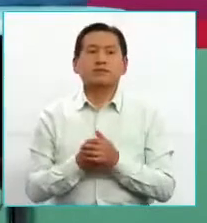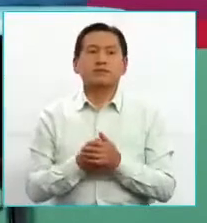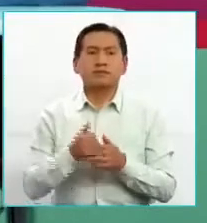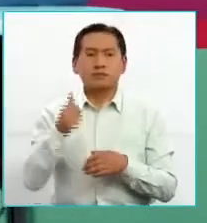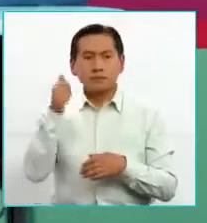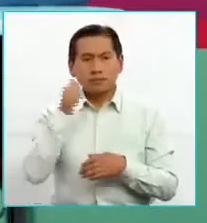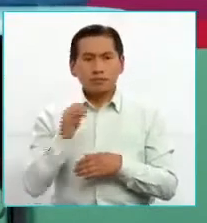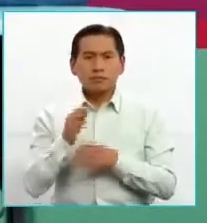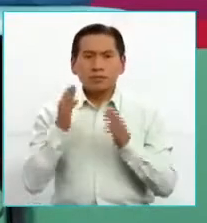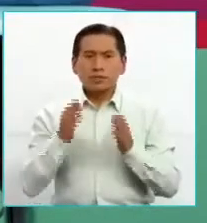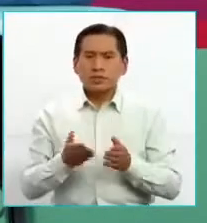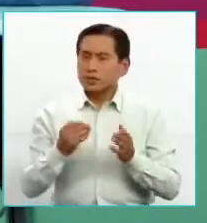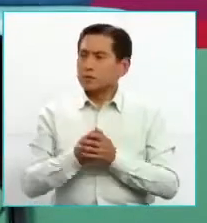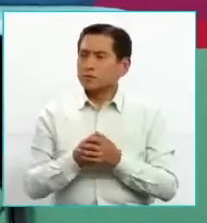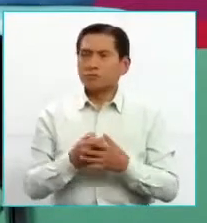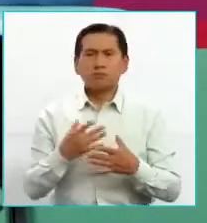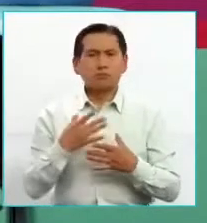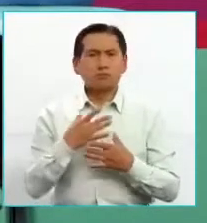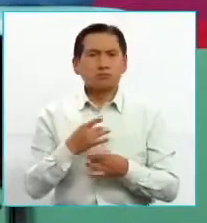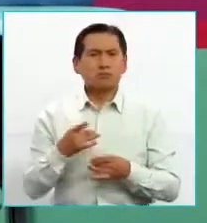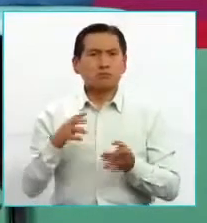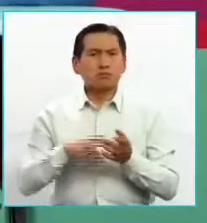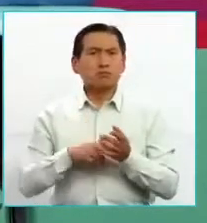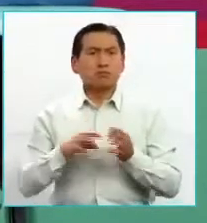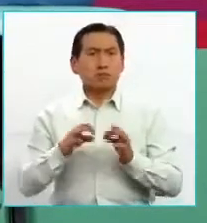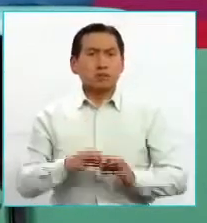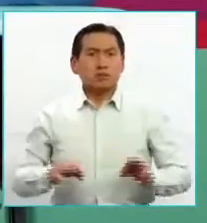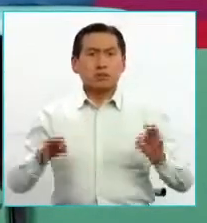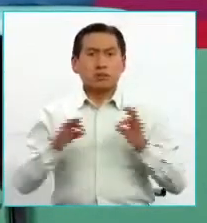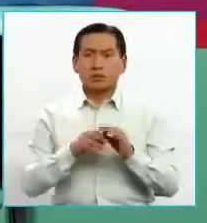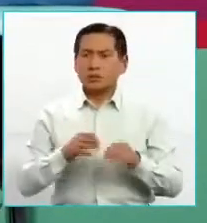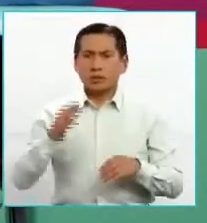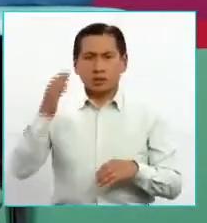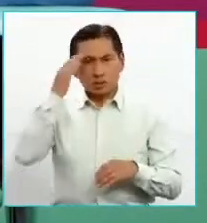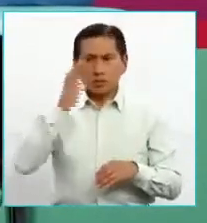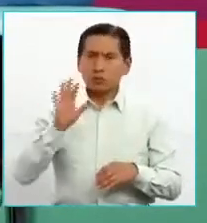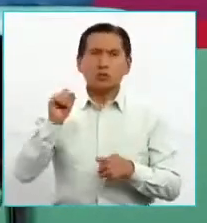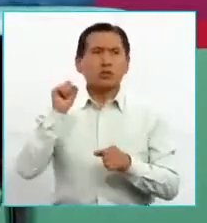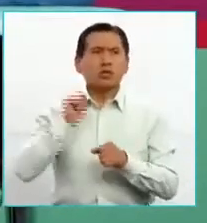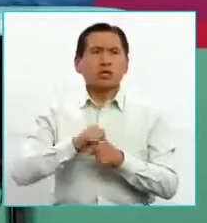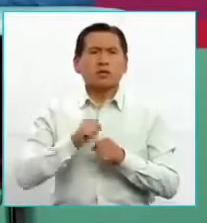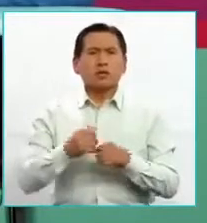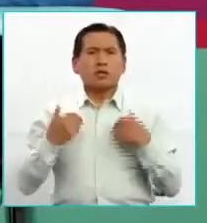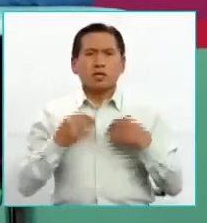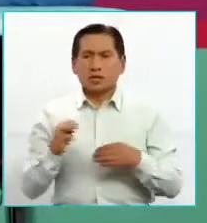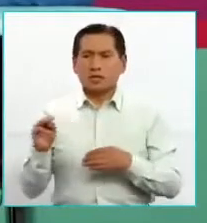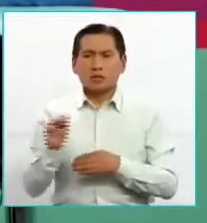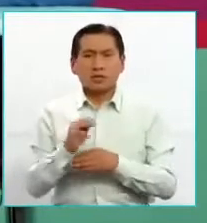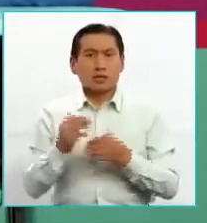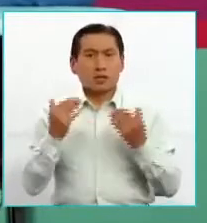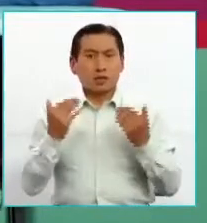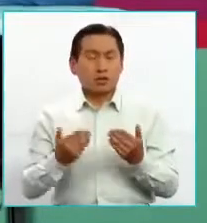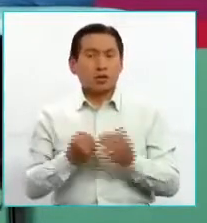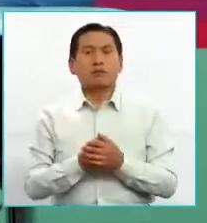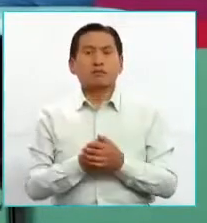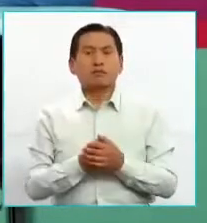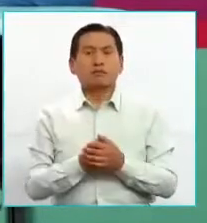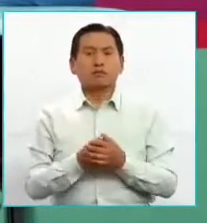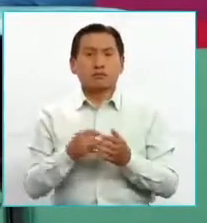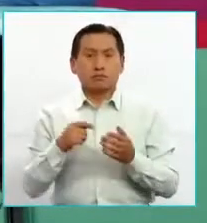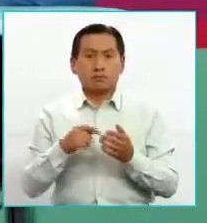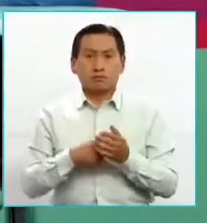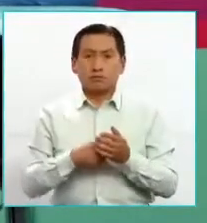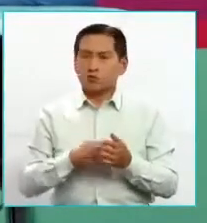Ministra, es interesante partir para conocer el trabajo que está realizando el Ministerio en este momento del título.